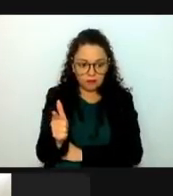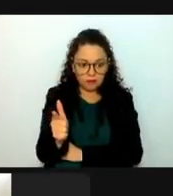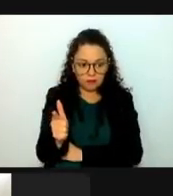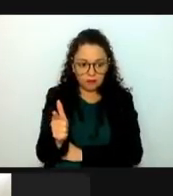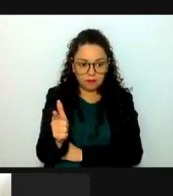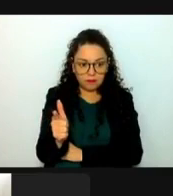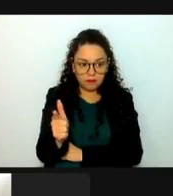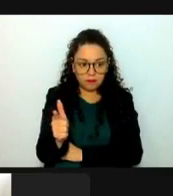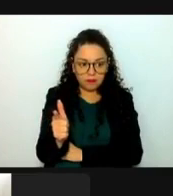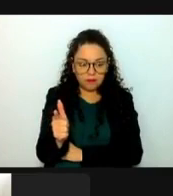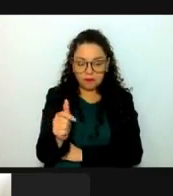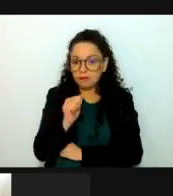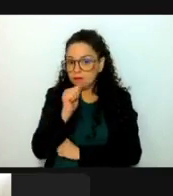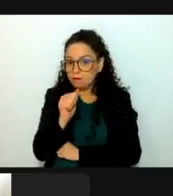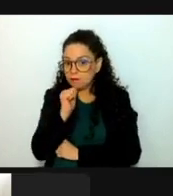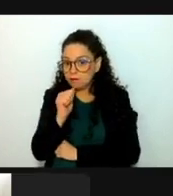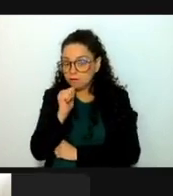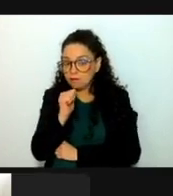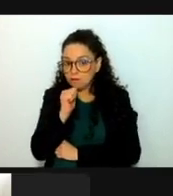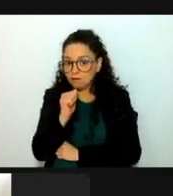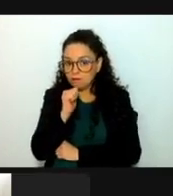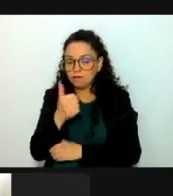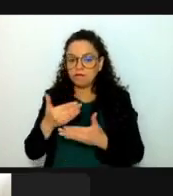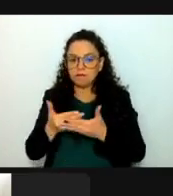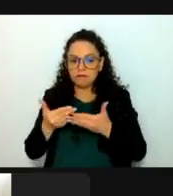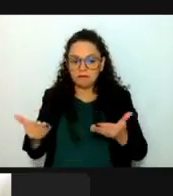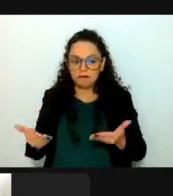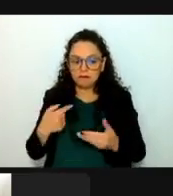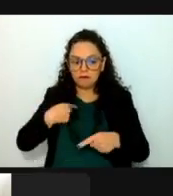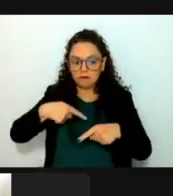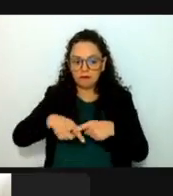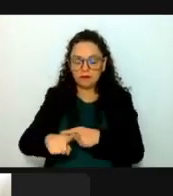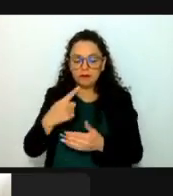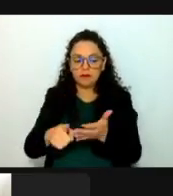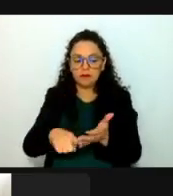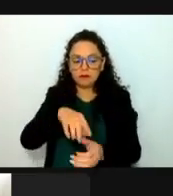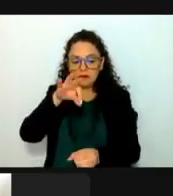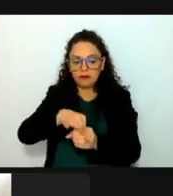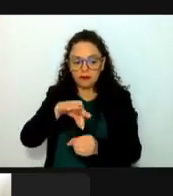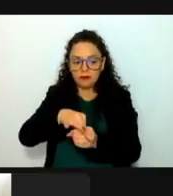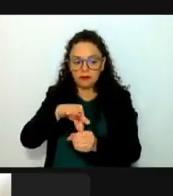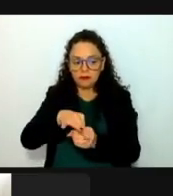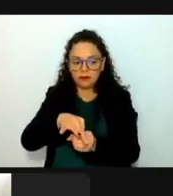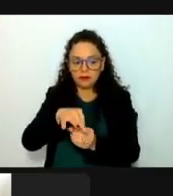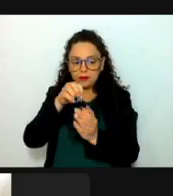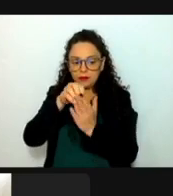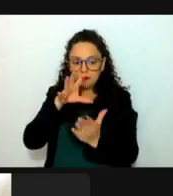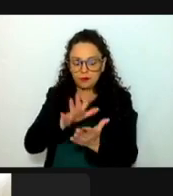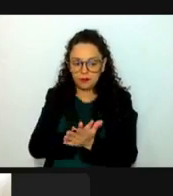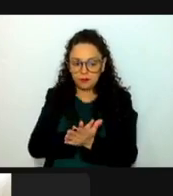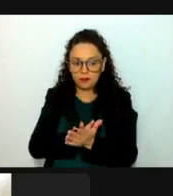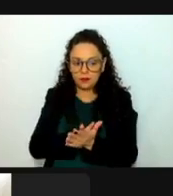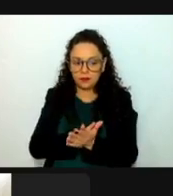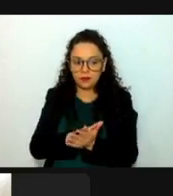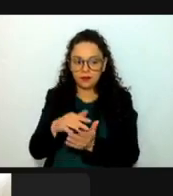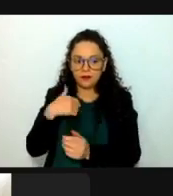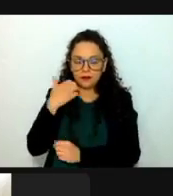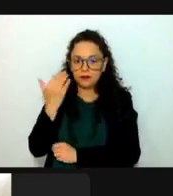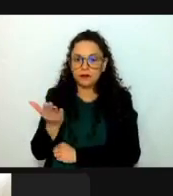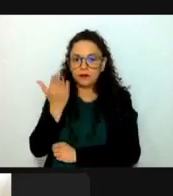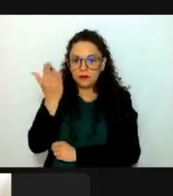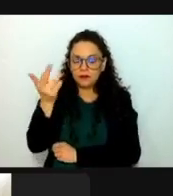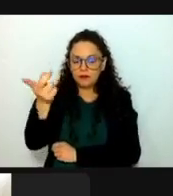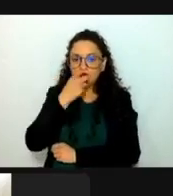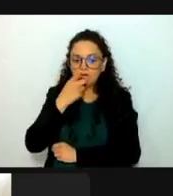Al no existir más intervenciones, entonces procedemos a la votación correspondiente, por lo cual solicito que imitan su voz, su